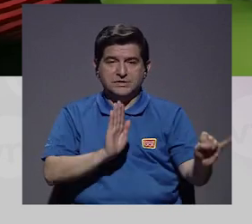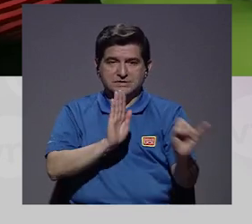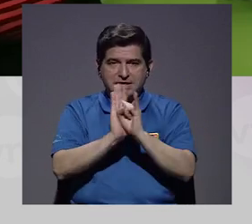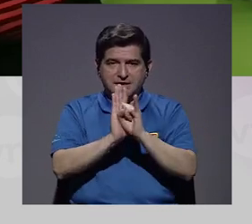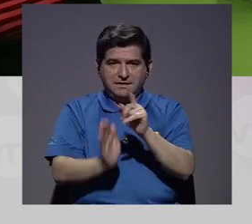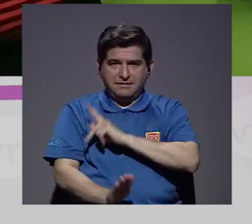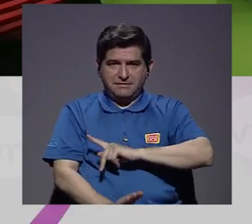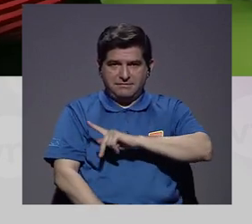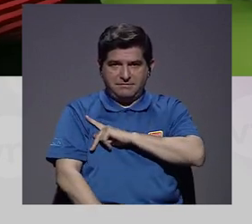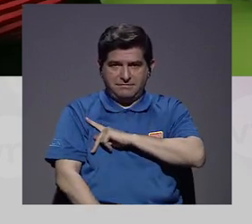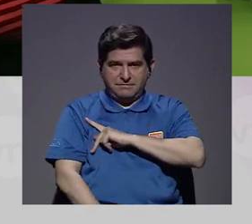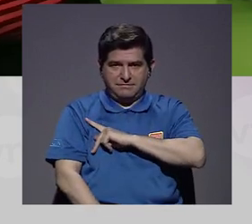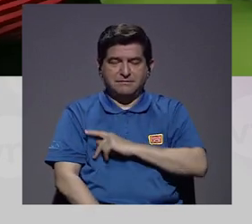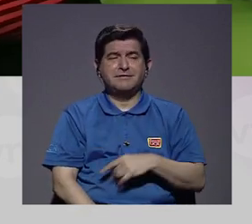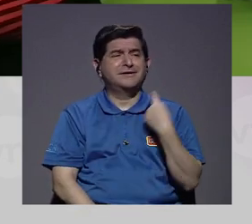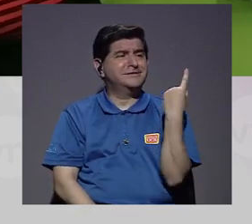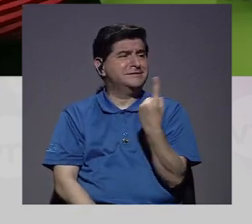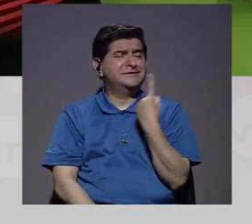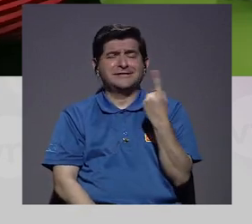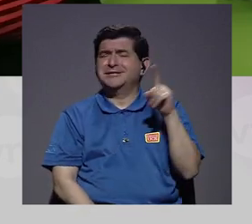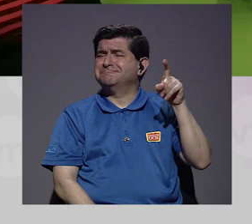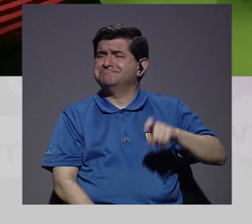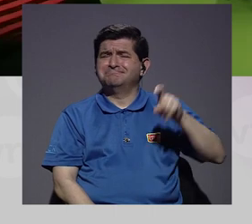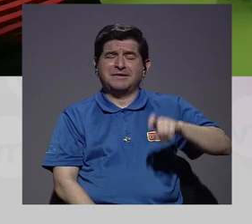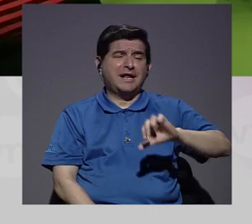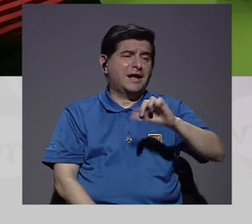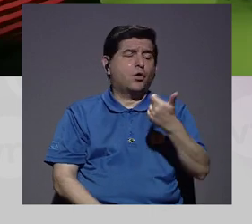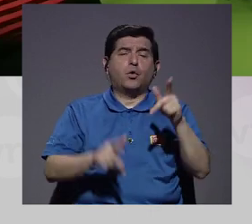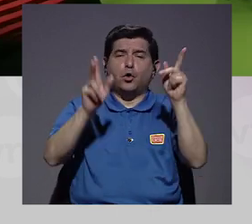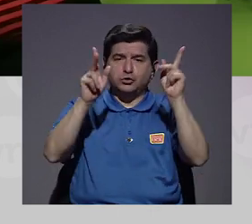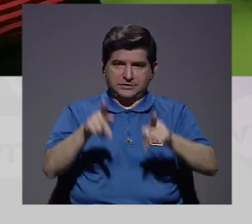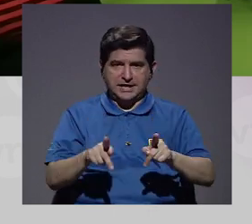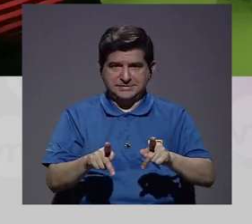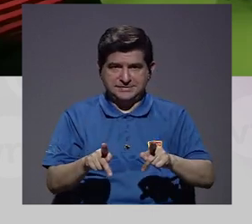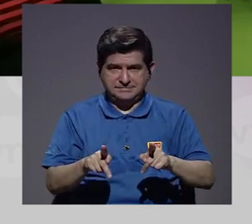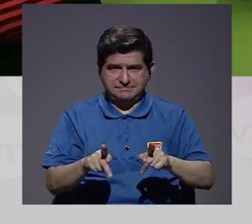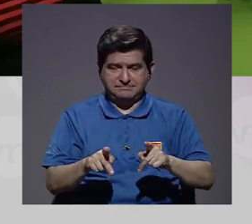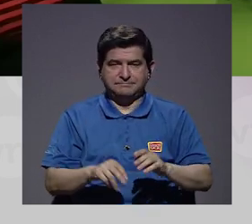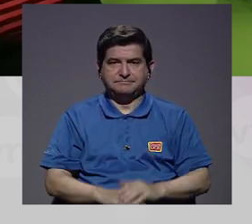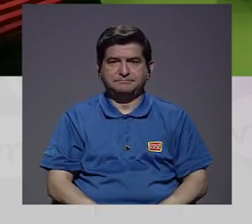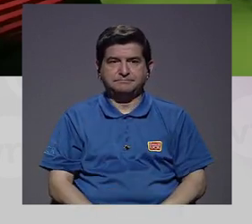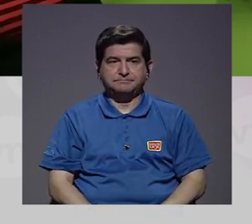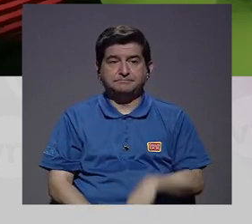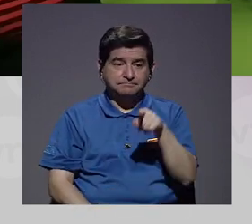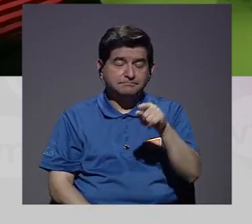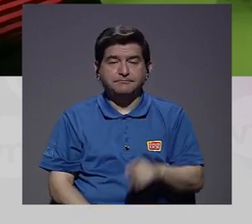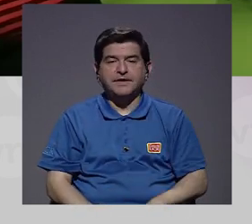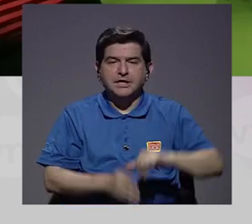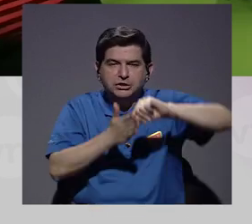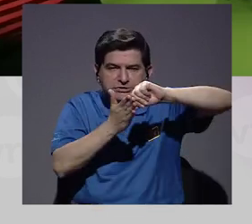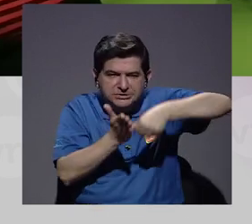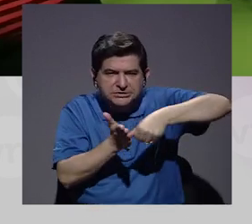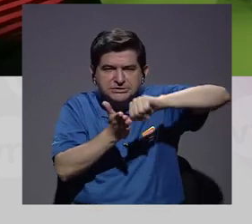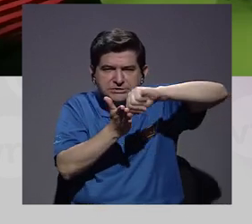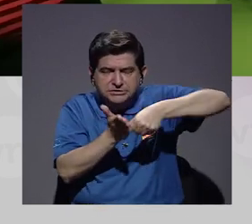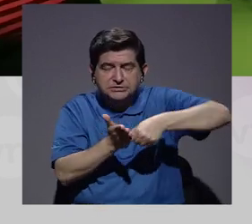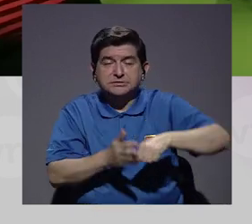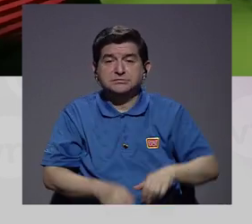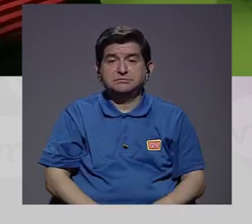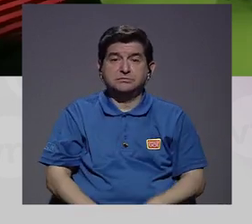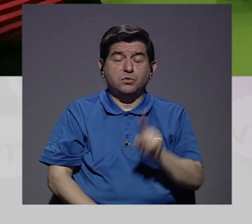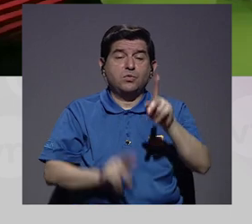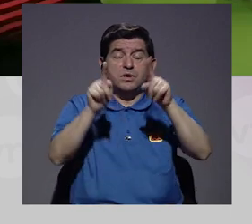nuestra identidad personal siempre va a necesitar de que otras personas se la reafirmen.